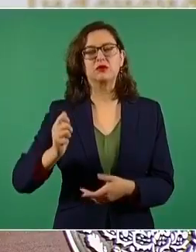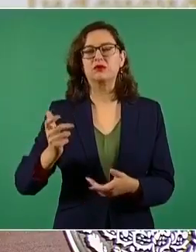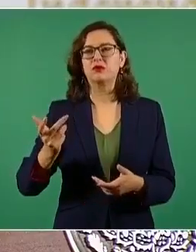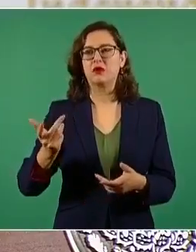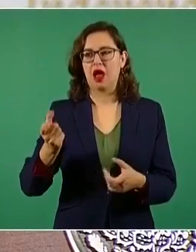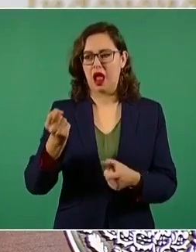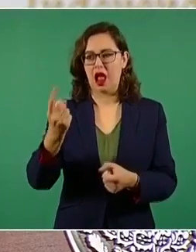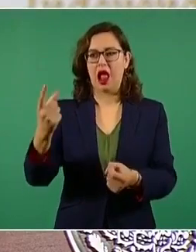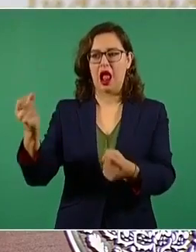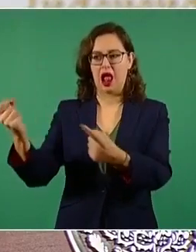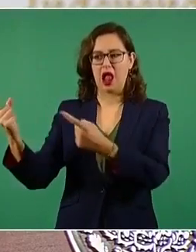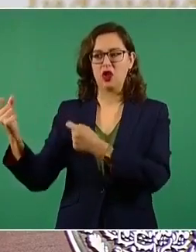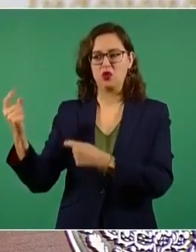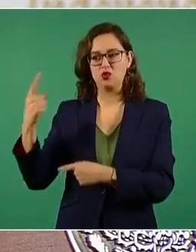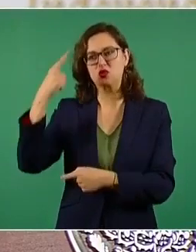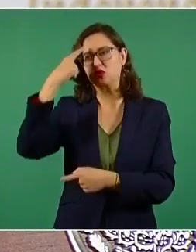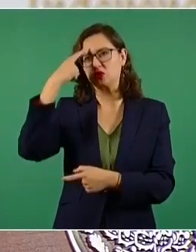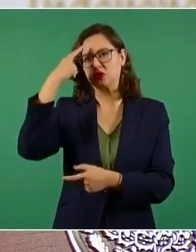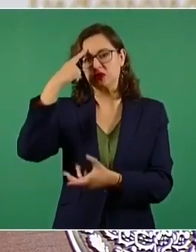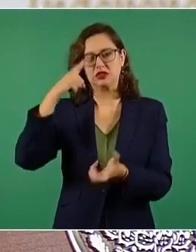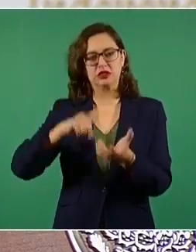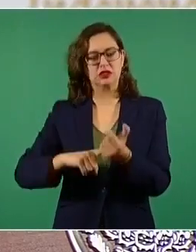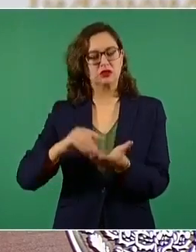autoritaria,